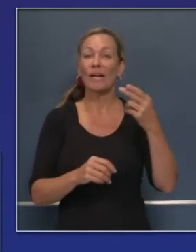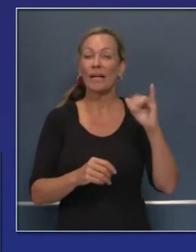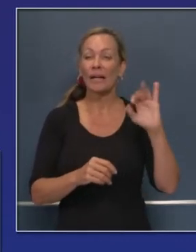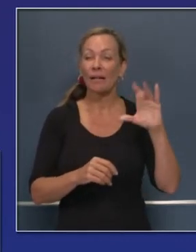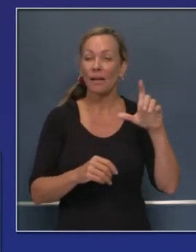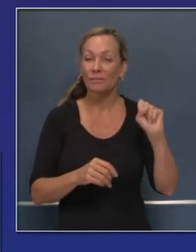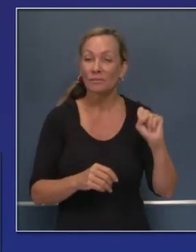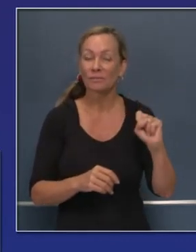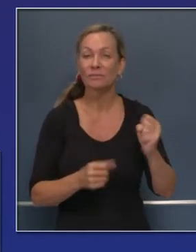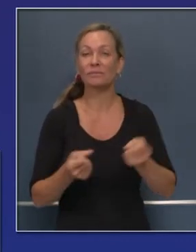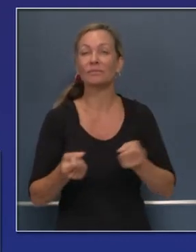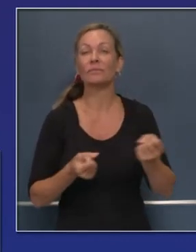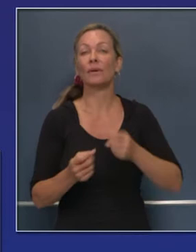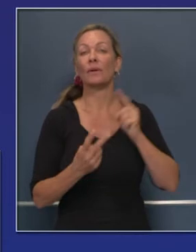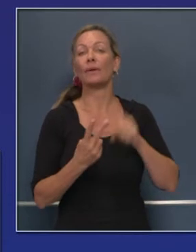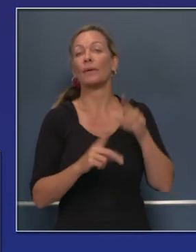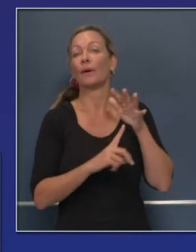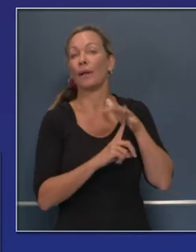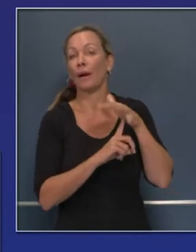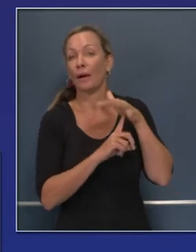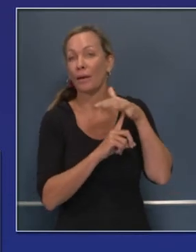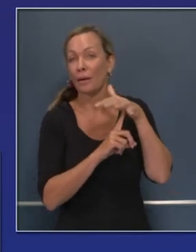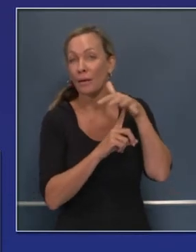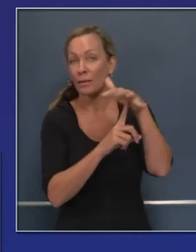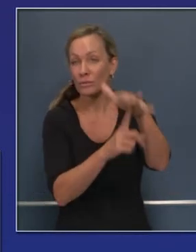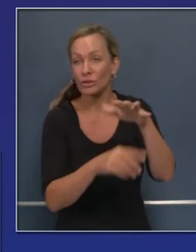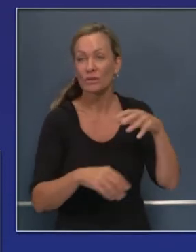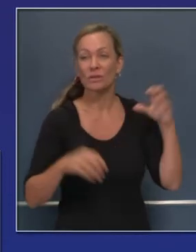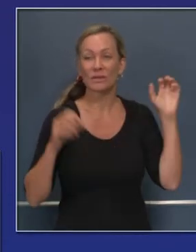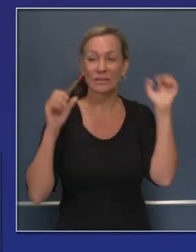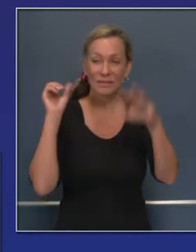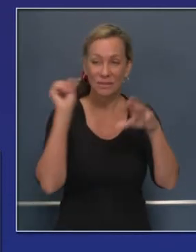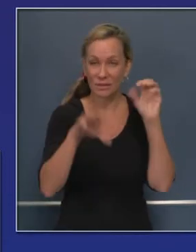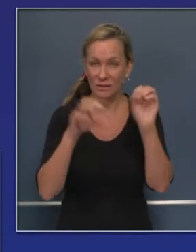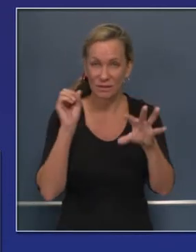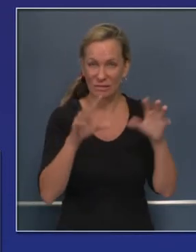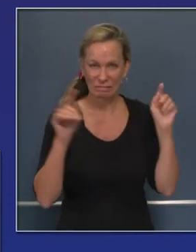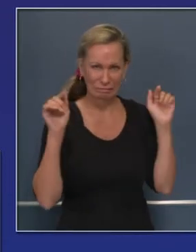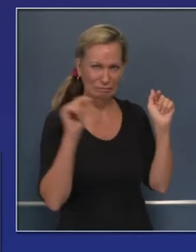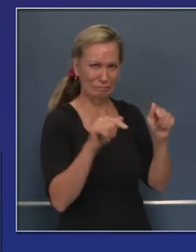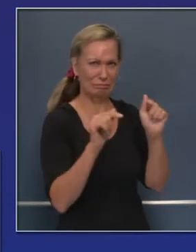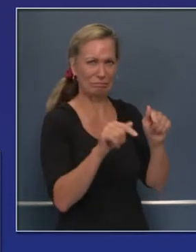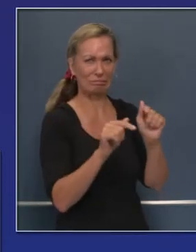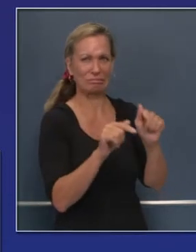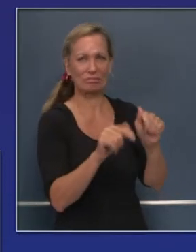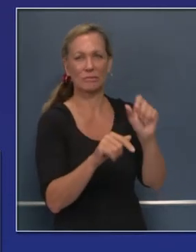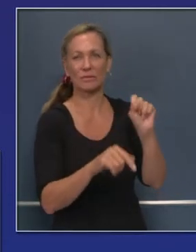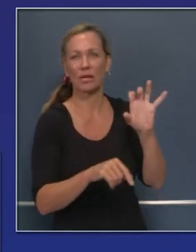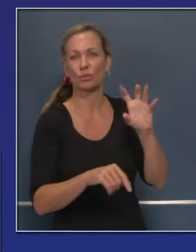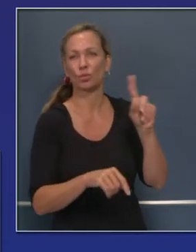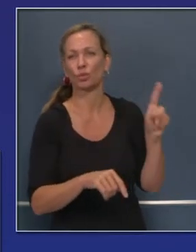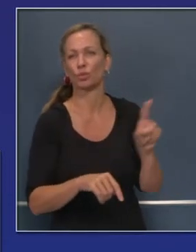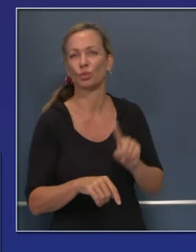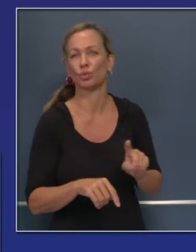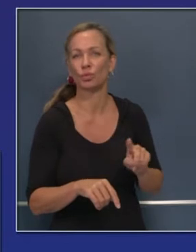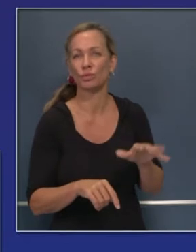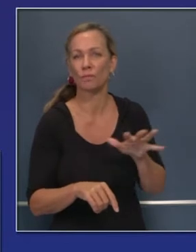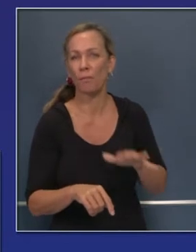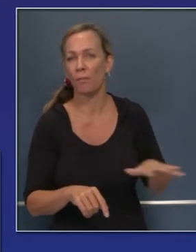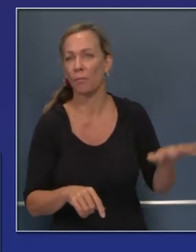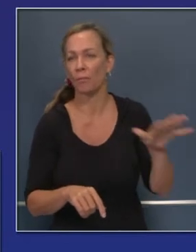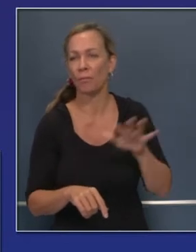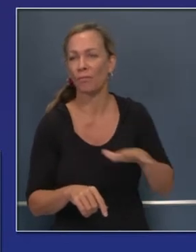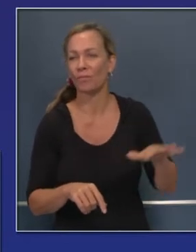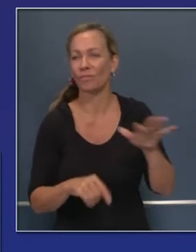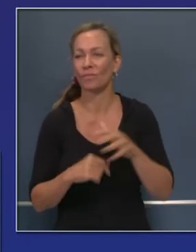más equipo aéreo en esa área. El incendio SCU es ahora el tercero más grande